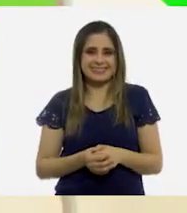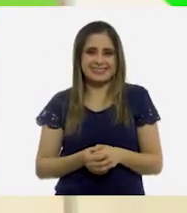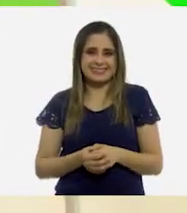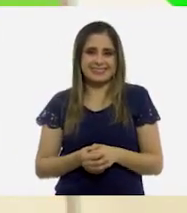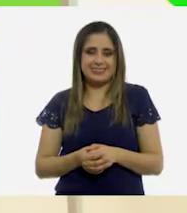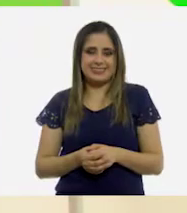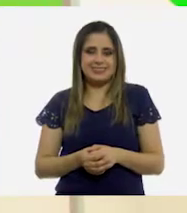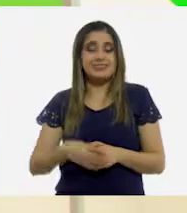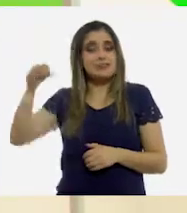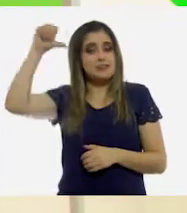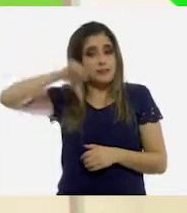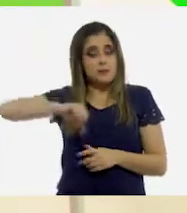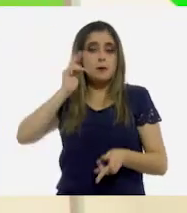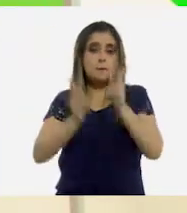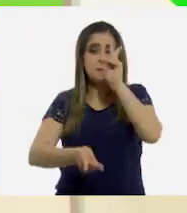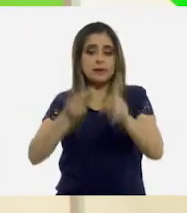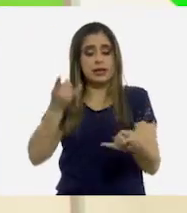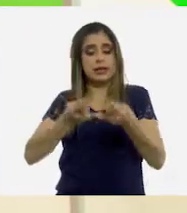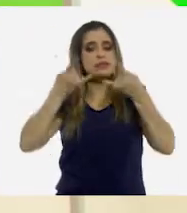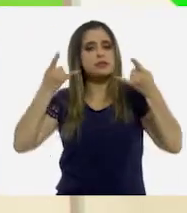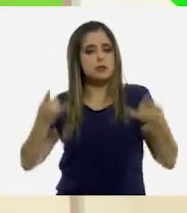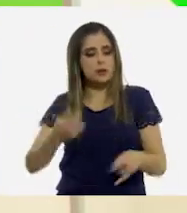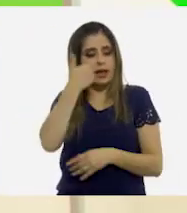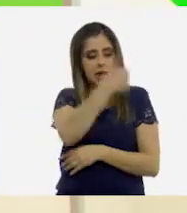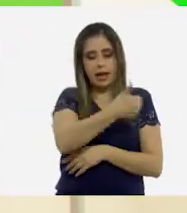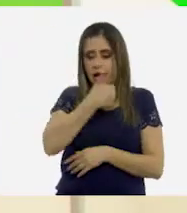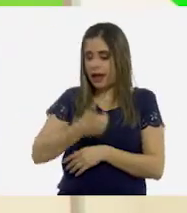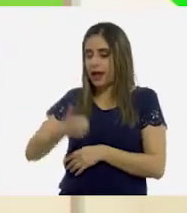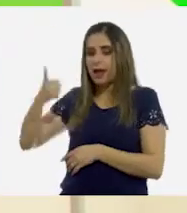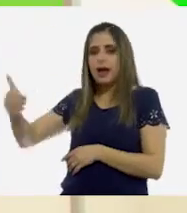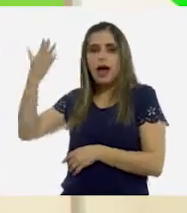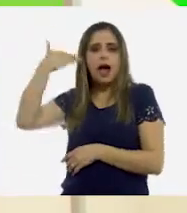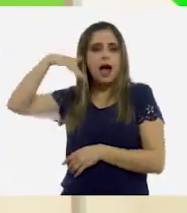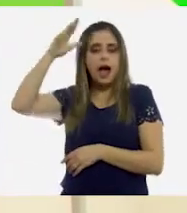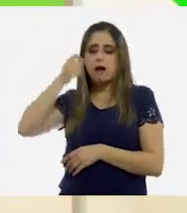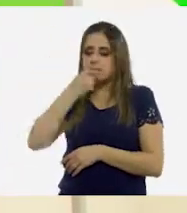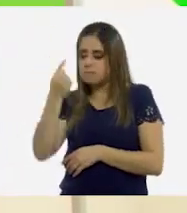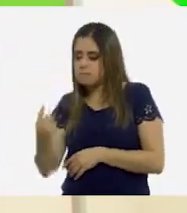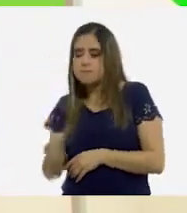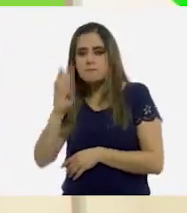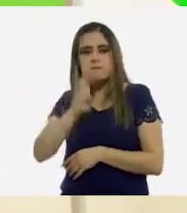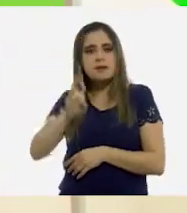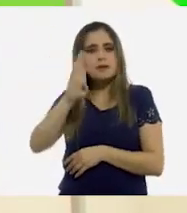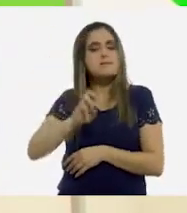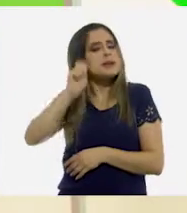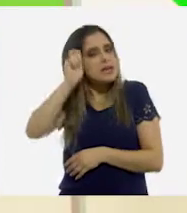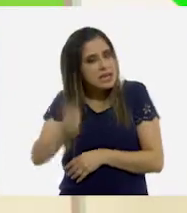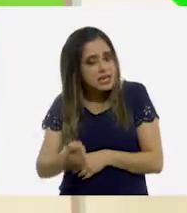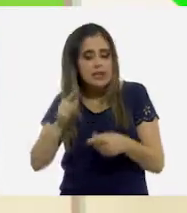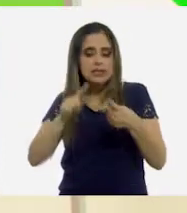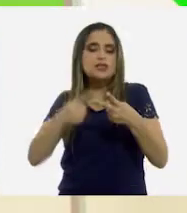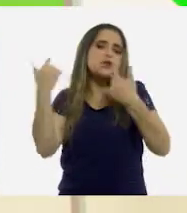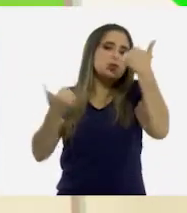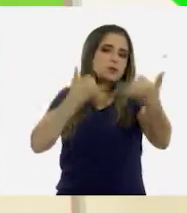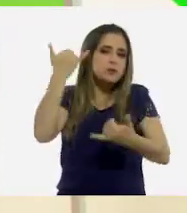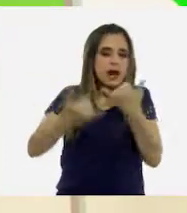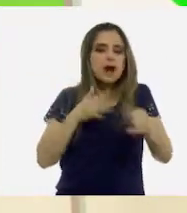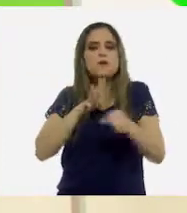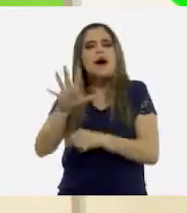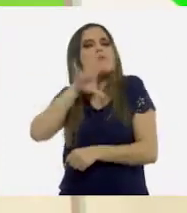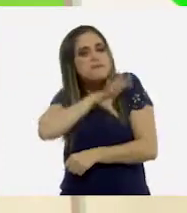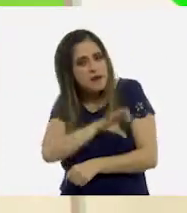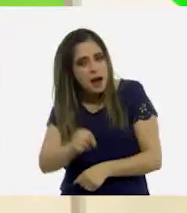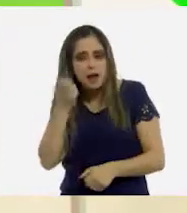Hoy platicamos de nuestra historia personal a partir de recordar cuando éramos bebés y de los juguetes con los que nos gustaba jugar.